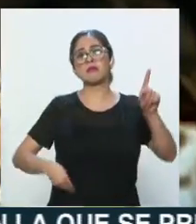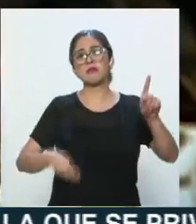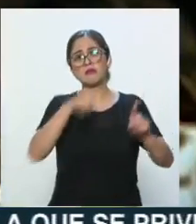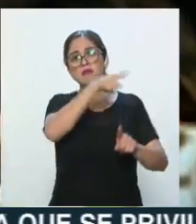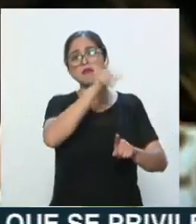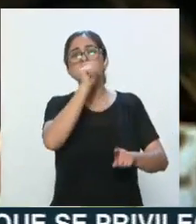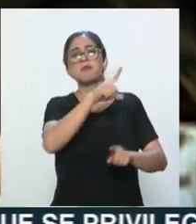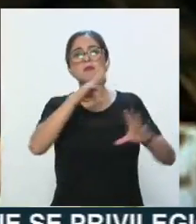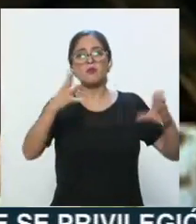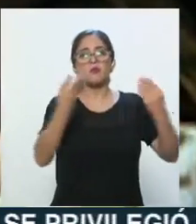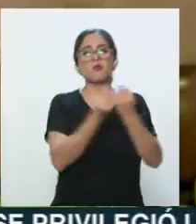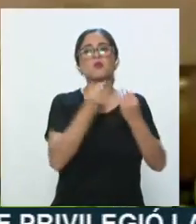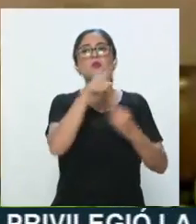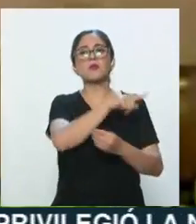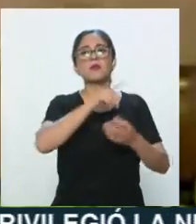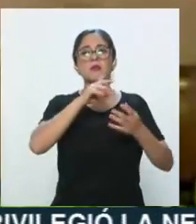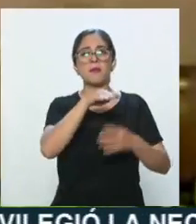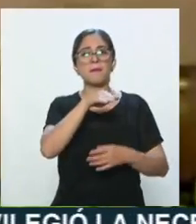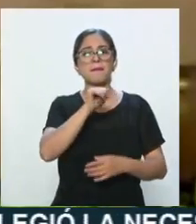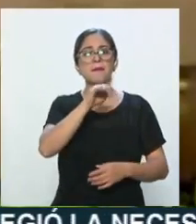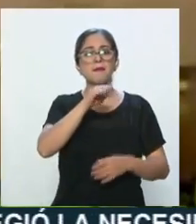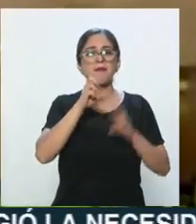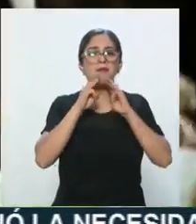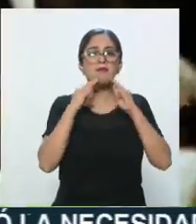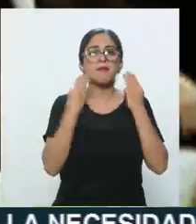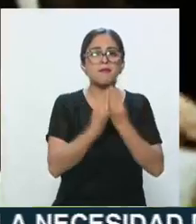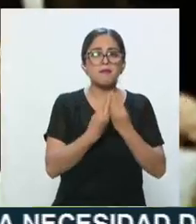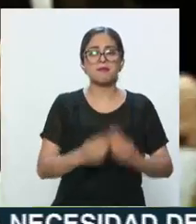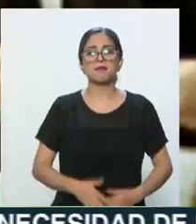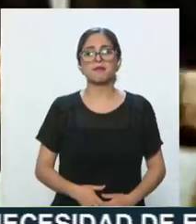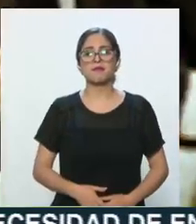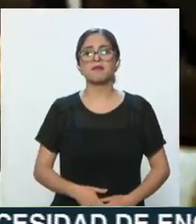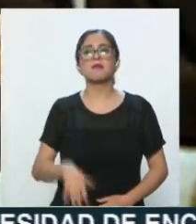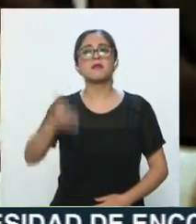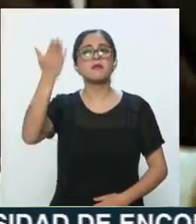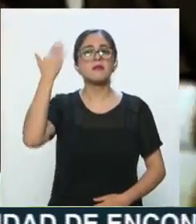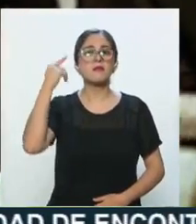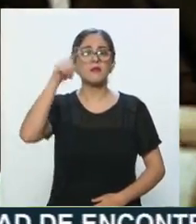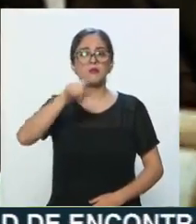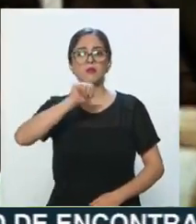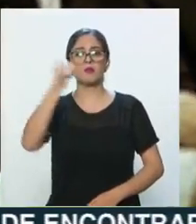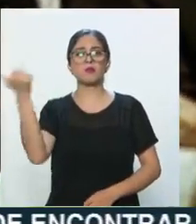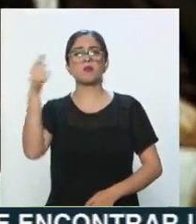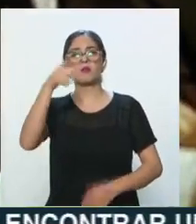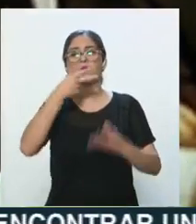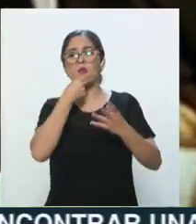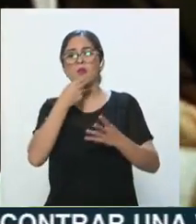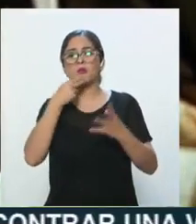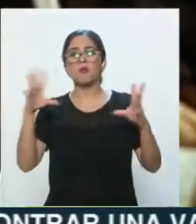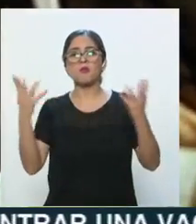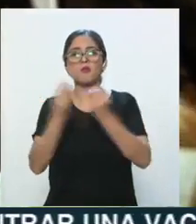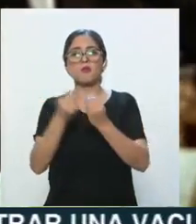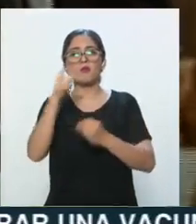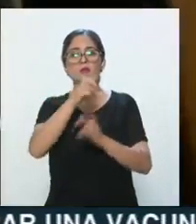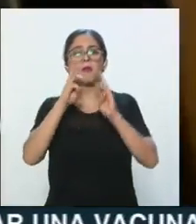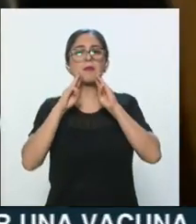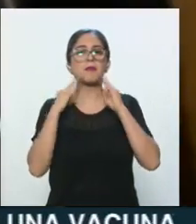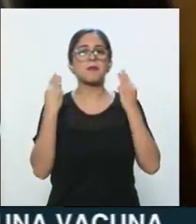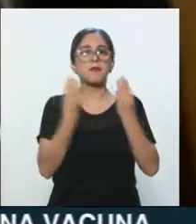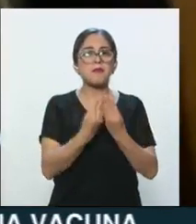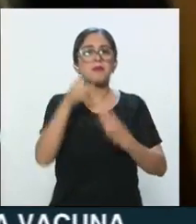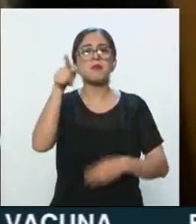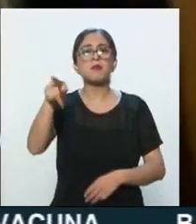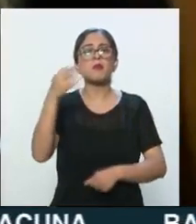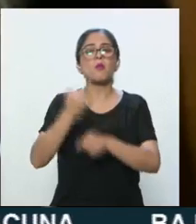cómplice de la delincuencia organizada. Está acusado, de hecho, en un tribunal internacional por crímenes de lesa humanidad. Tiene